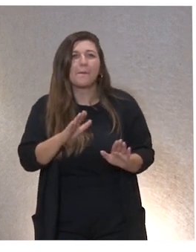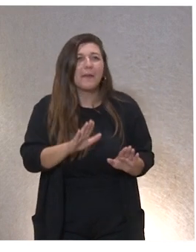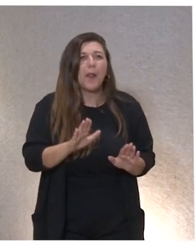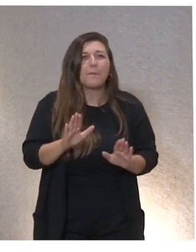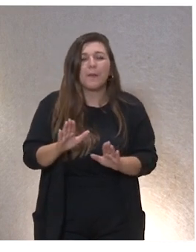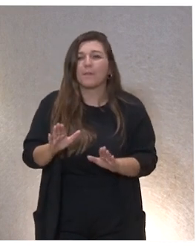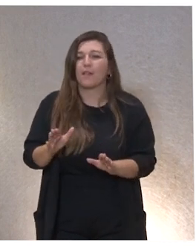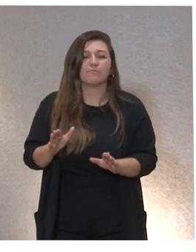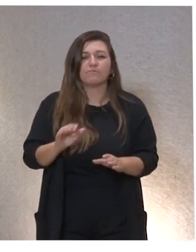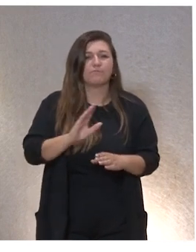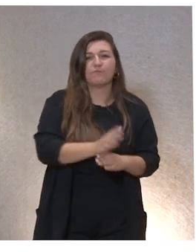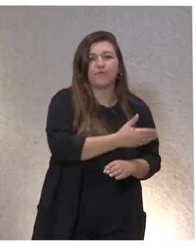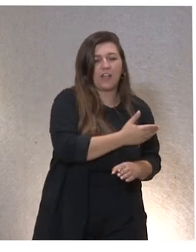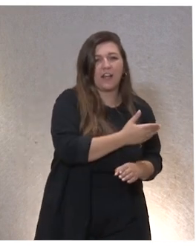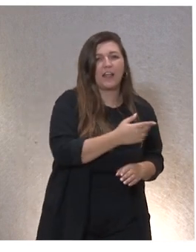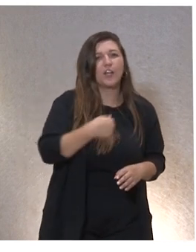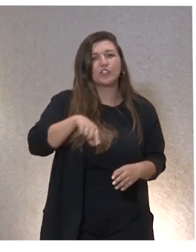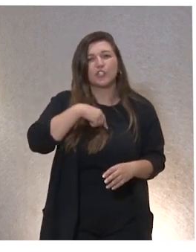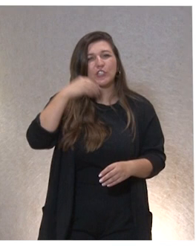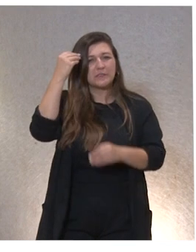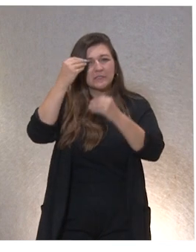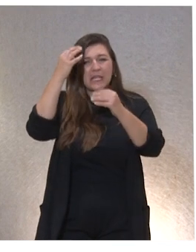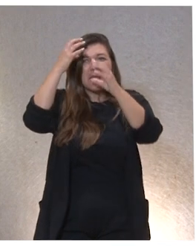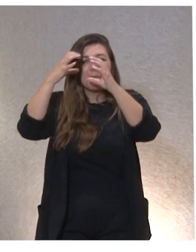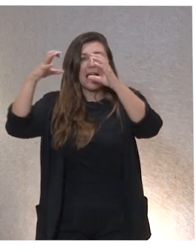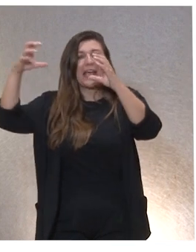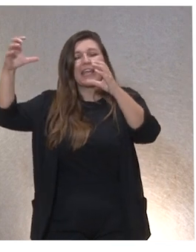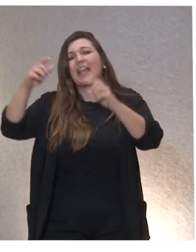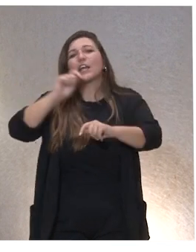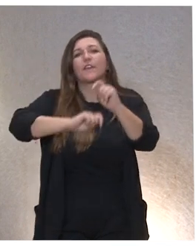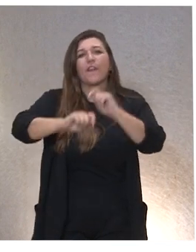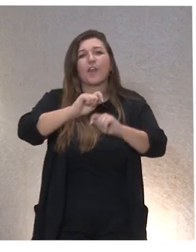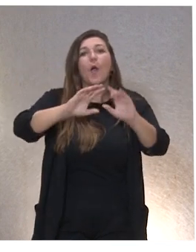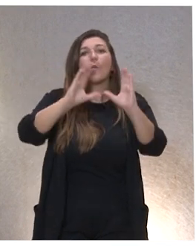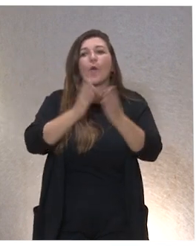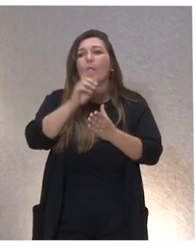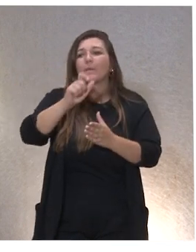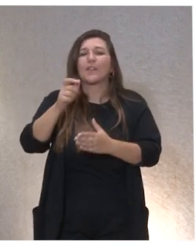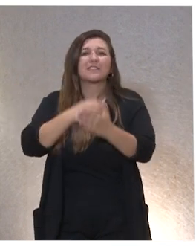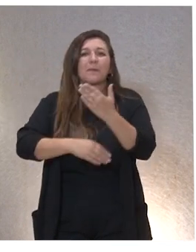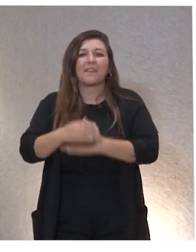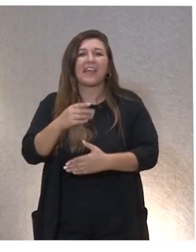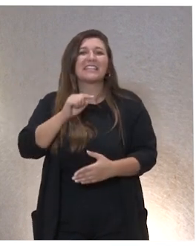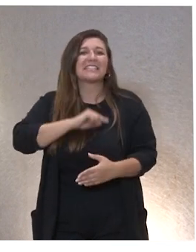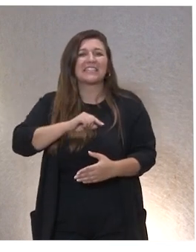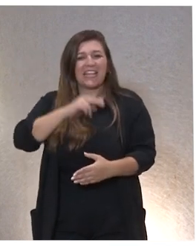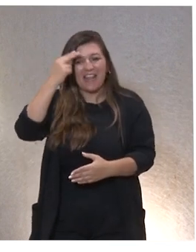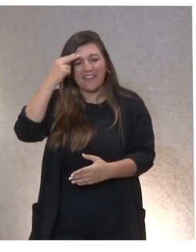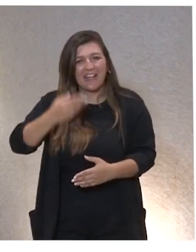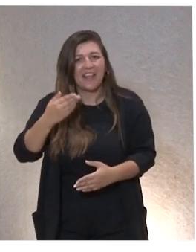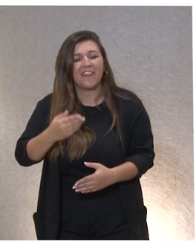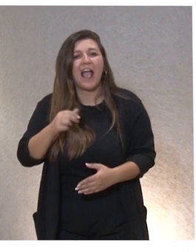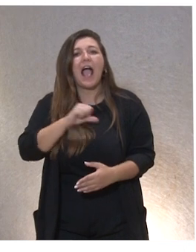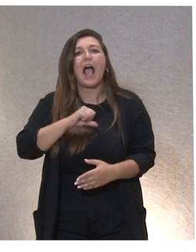Y imaginar un lugar, una asociación, imaginar un mundo donde las personas con discapacidad pudieran sentir dignidad, pudieran sentir